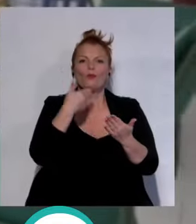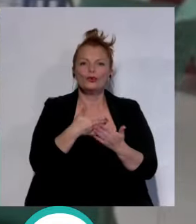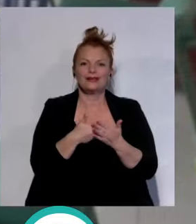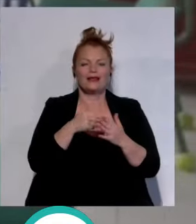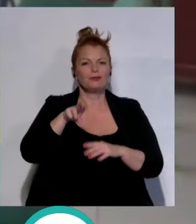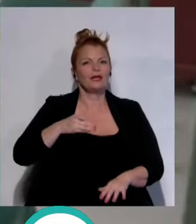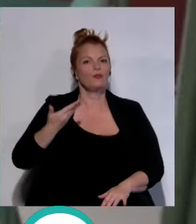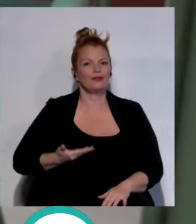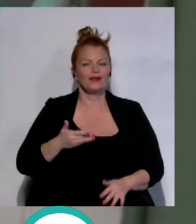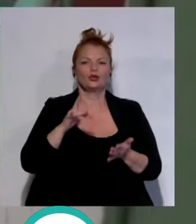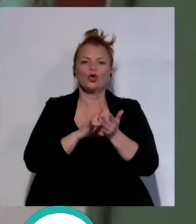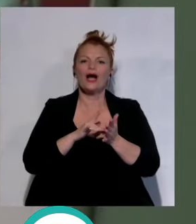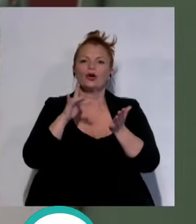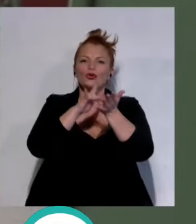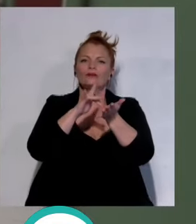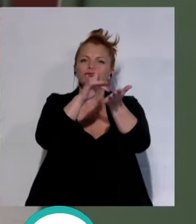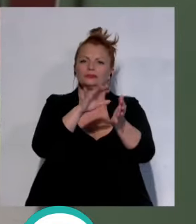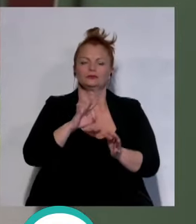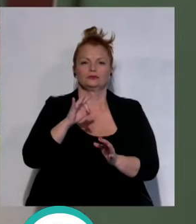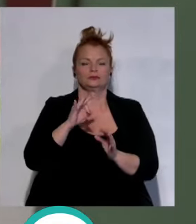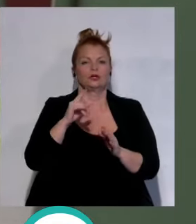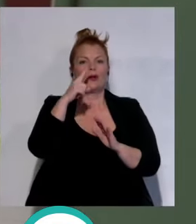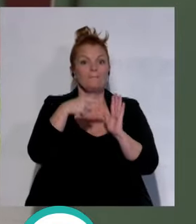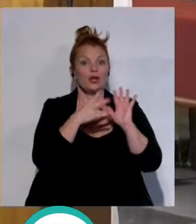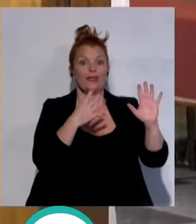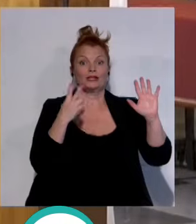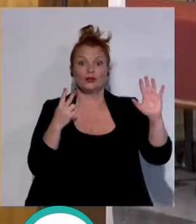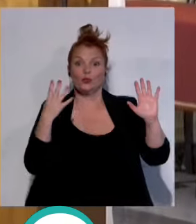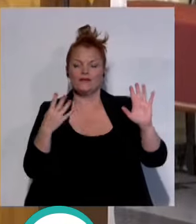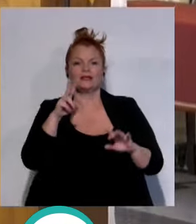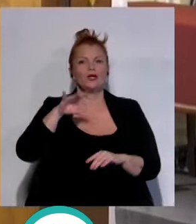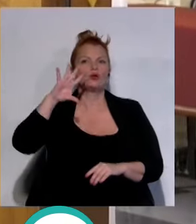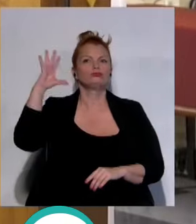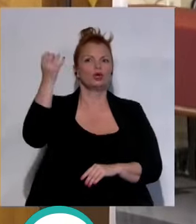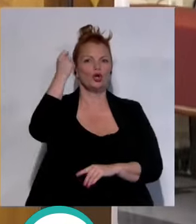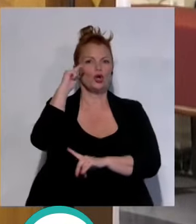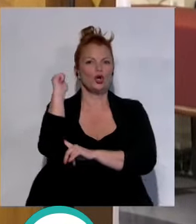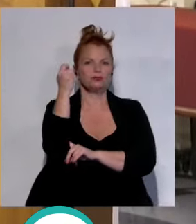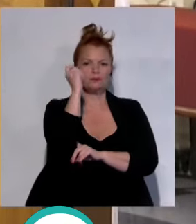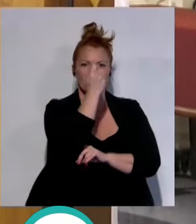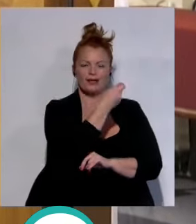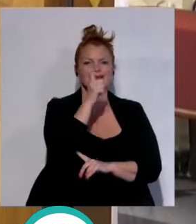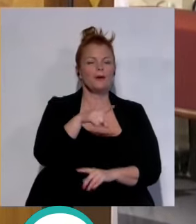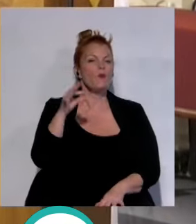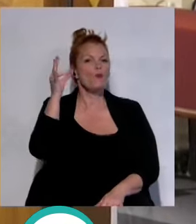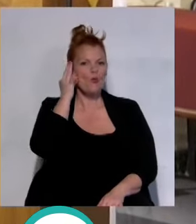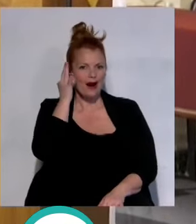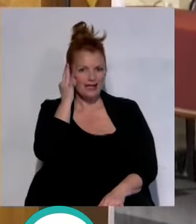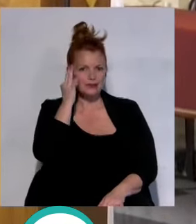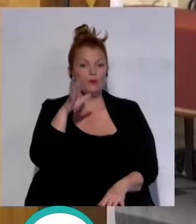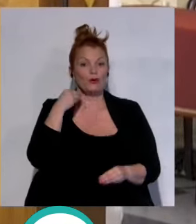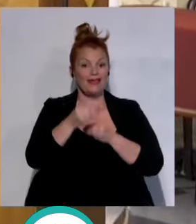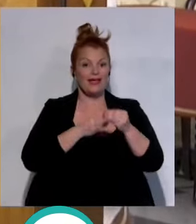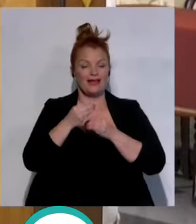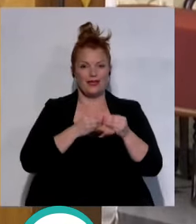importancia de los acontecimientos sucedidos desde 1979 y de los logros conseguidos, y también las mujeres, porque hace